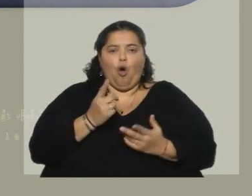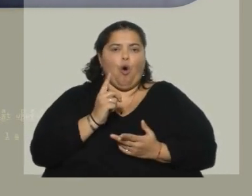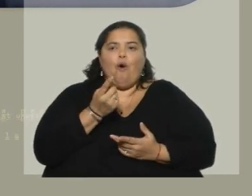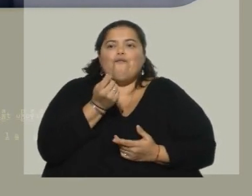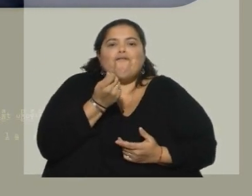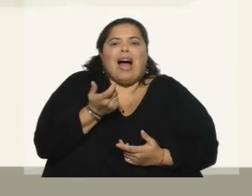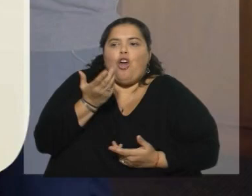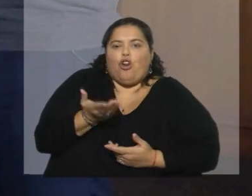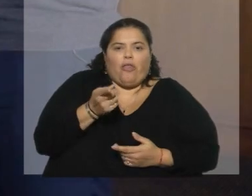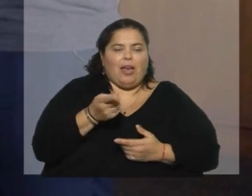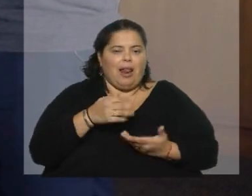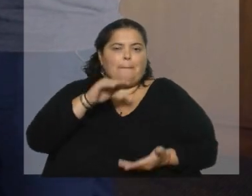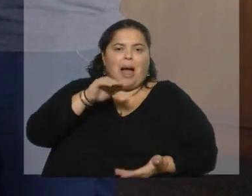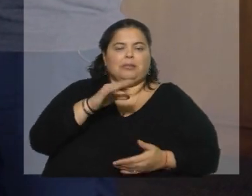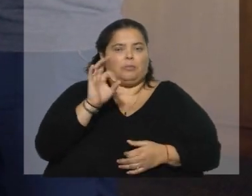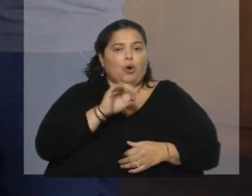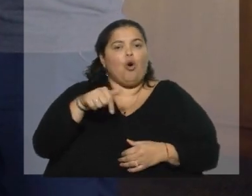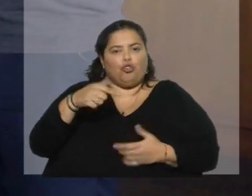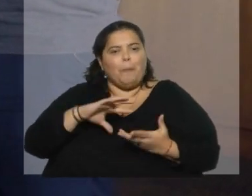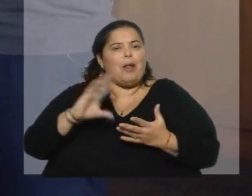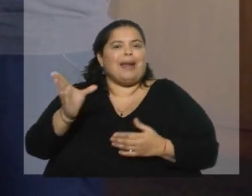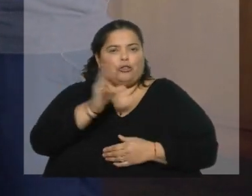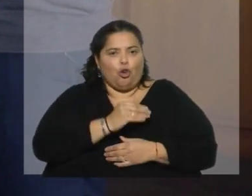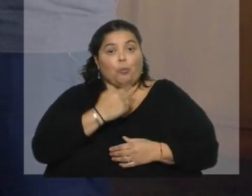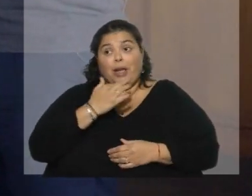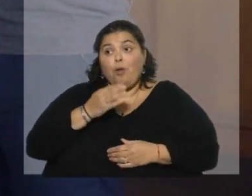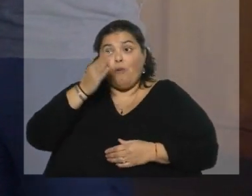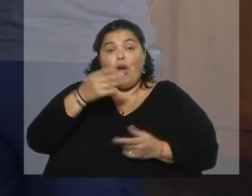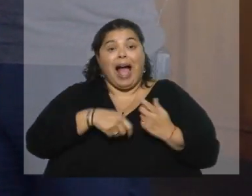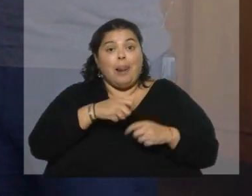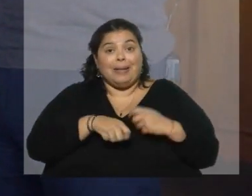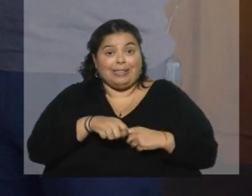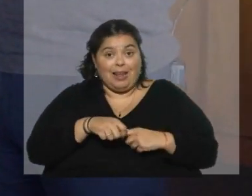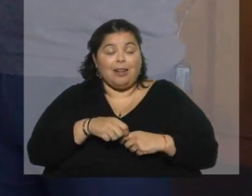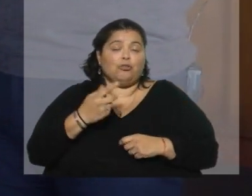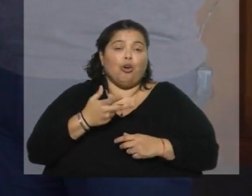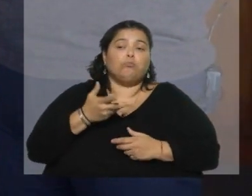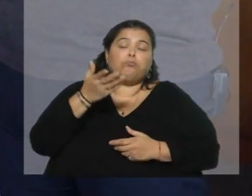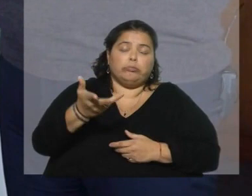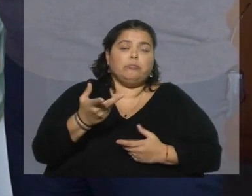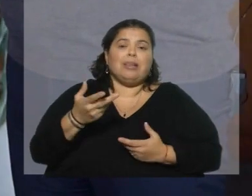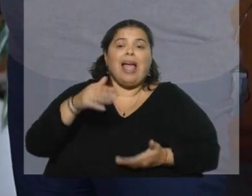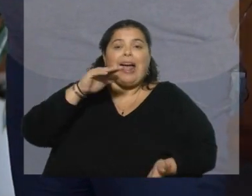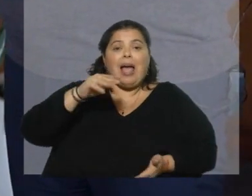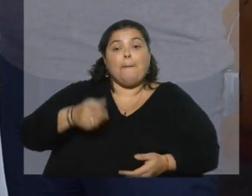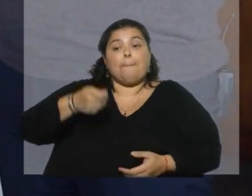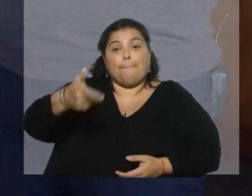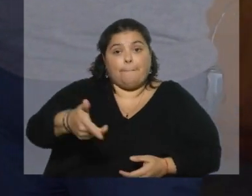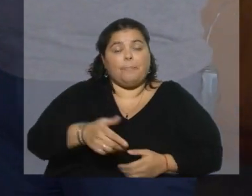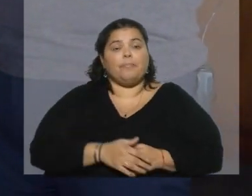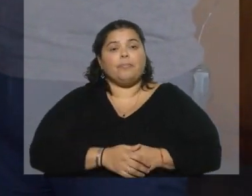de esa forma. Yo, por ejemplo, voy a un almacén que, digamos, que recibe estos envases que no son reutilizables